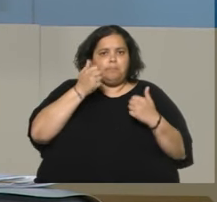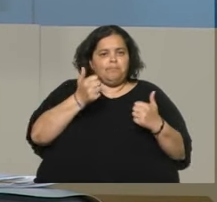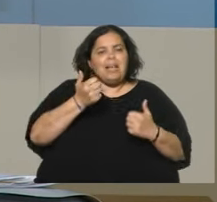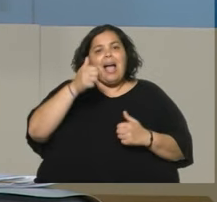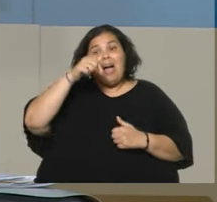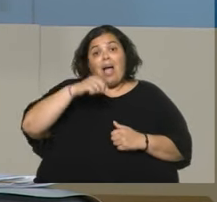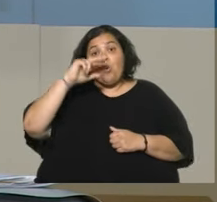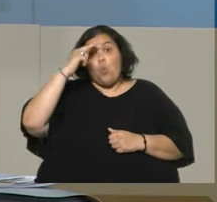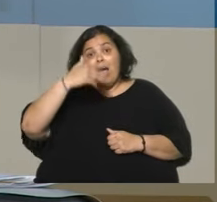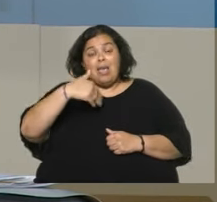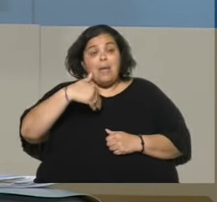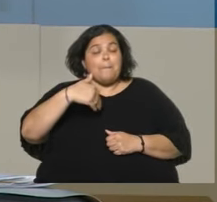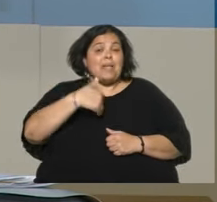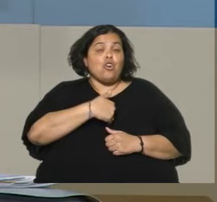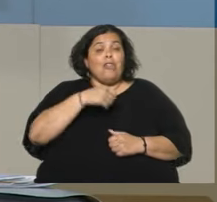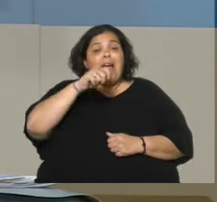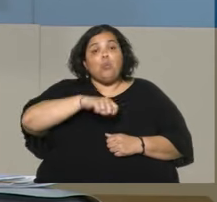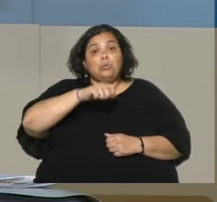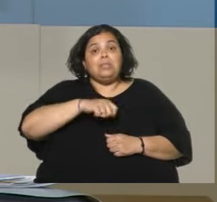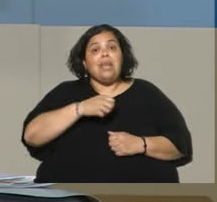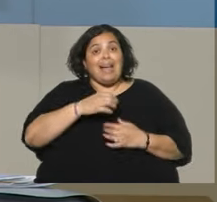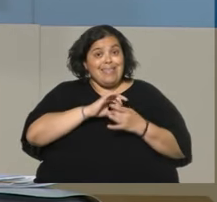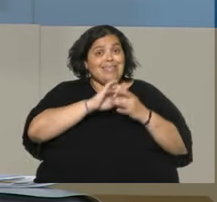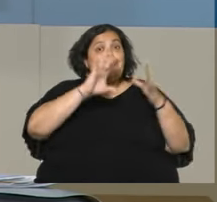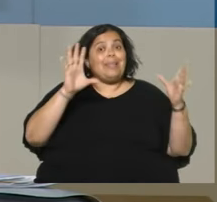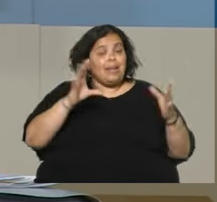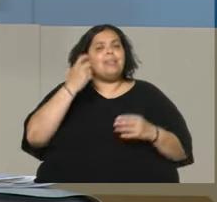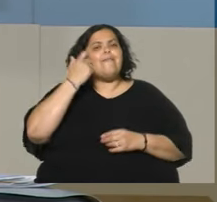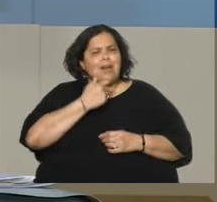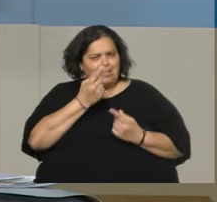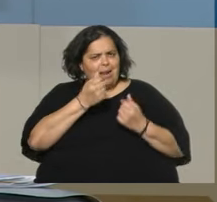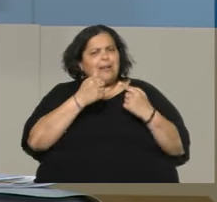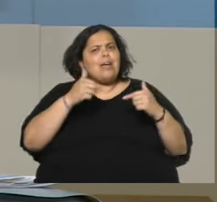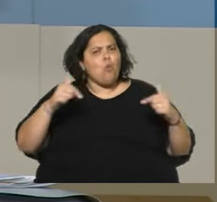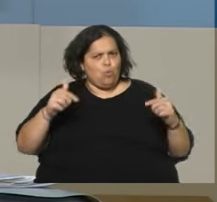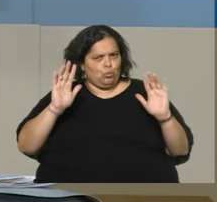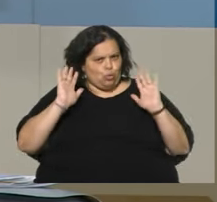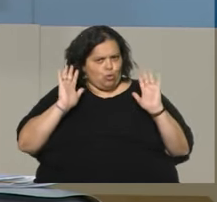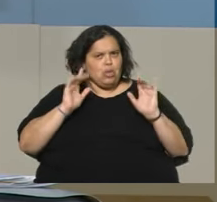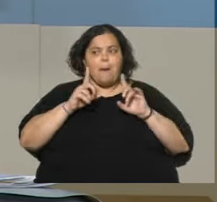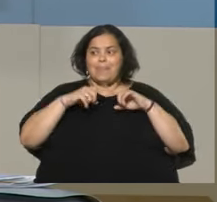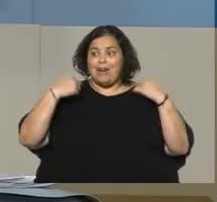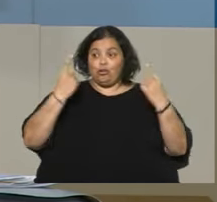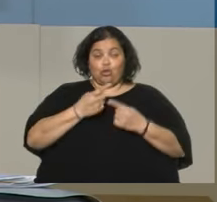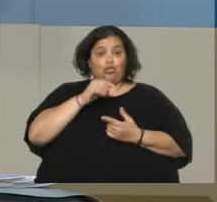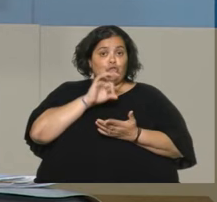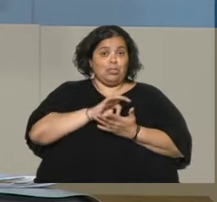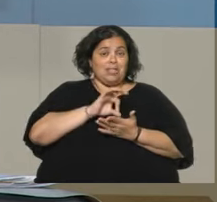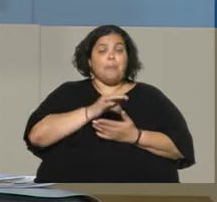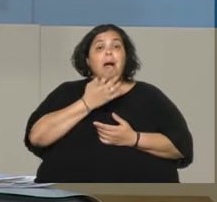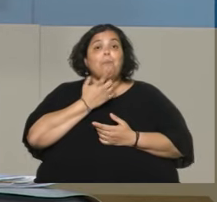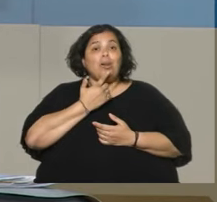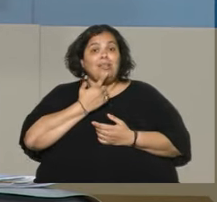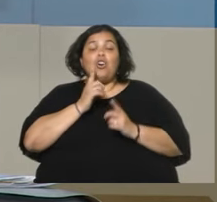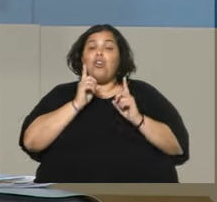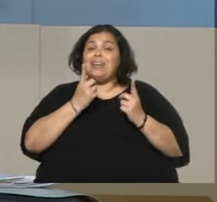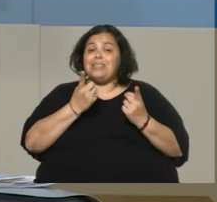que es independiente, que quizás le faltan recursos y esto es un llamado a atención para cada uno de nosotros integrantes del sistema político. ¿Cómo precisa la